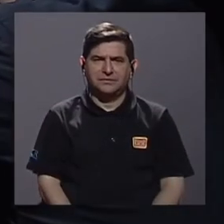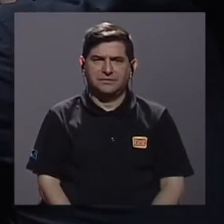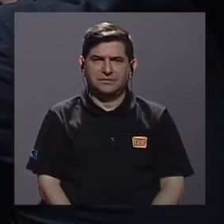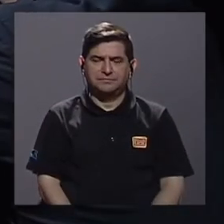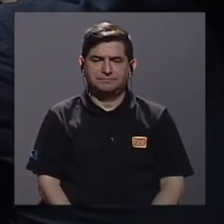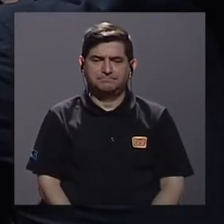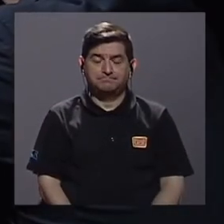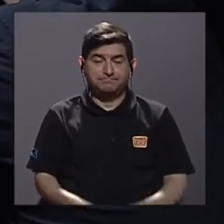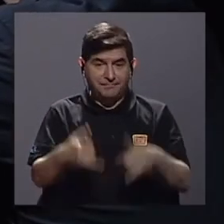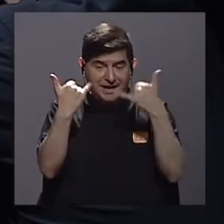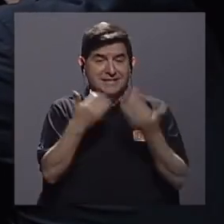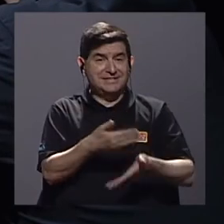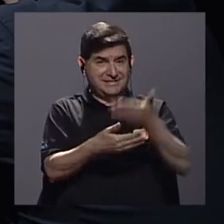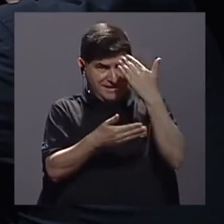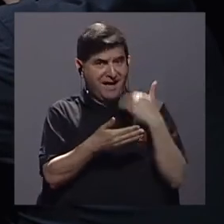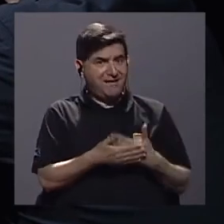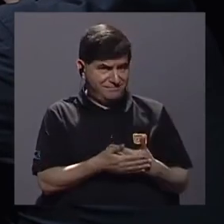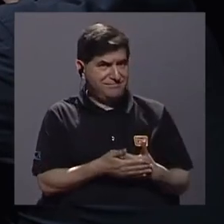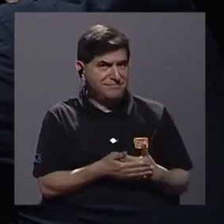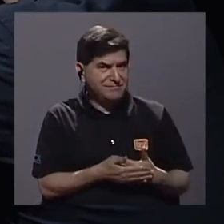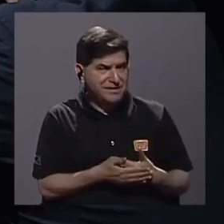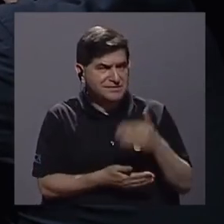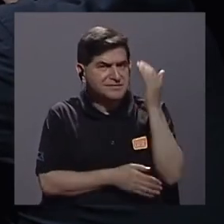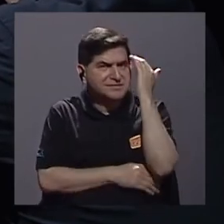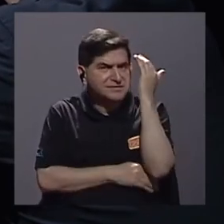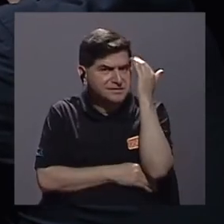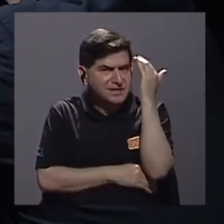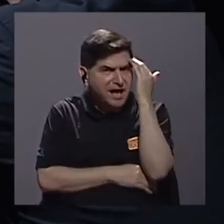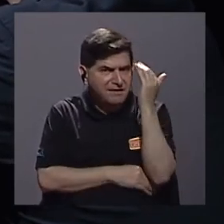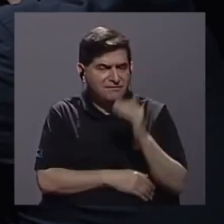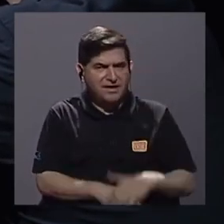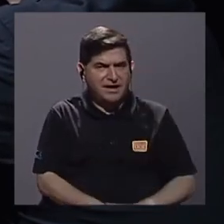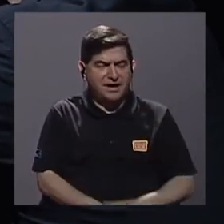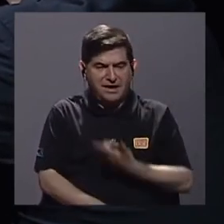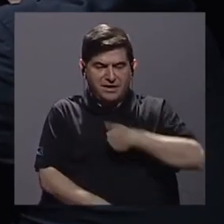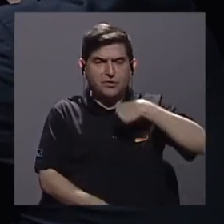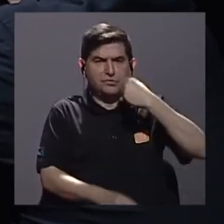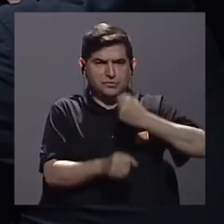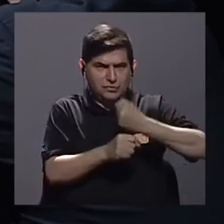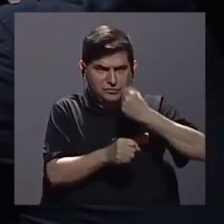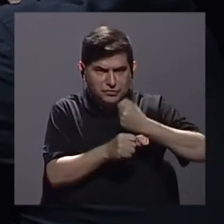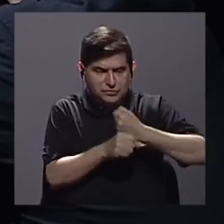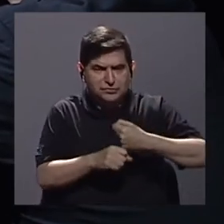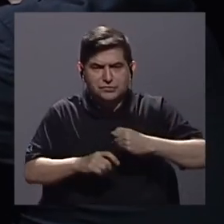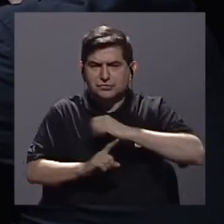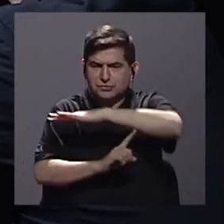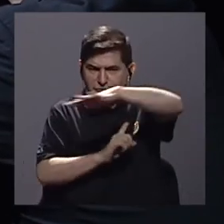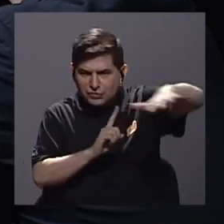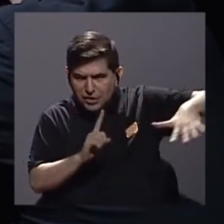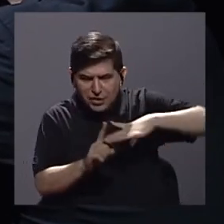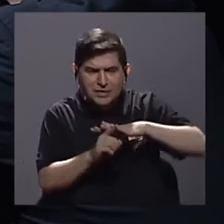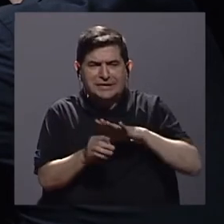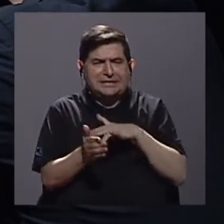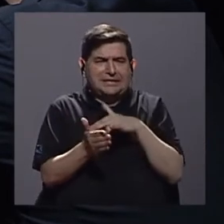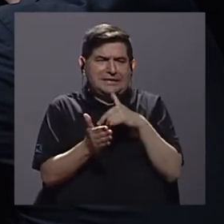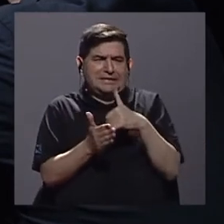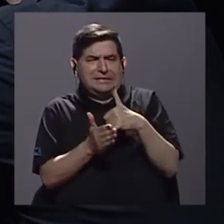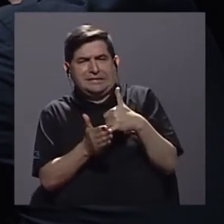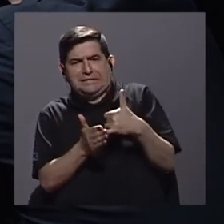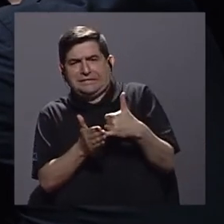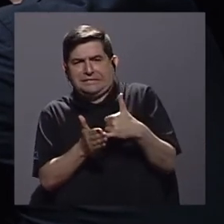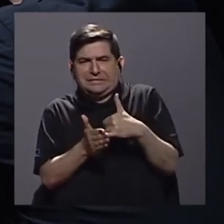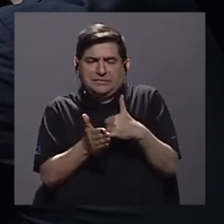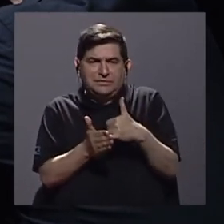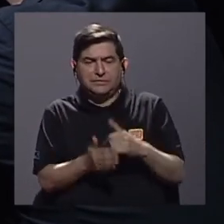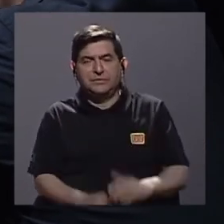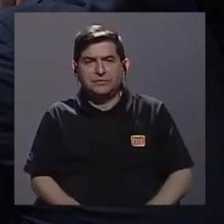Bueno, ya desde antes, ¿verdad? Sabíamos que estábamos operando en un entorno muy vulnerable, ¿verdad? Con